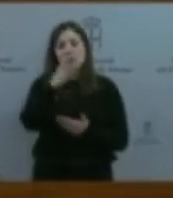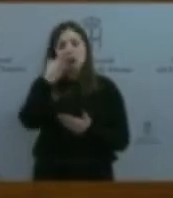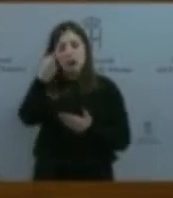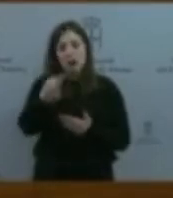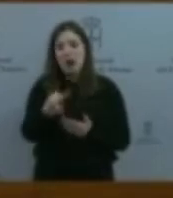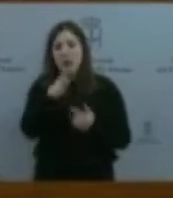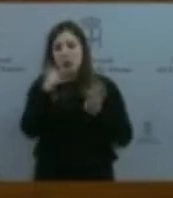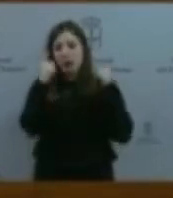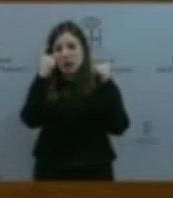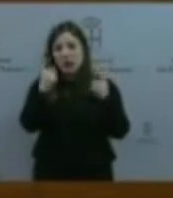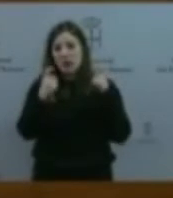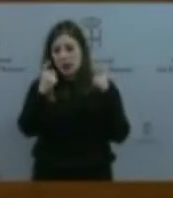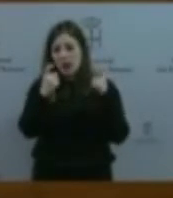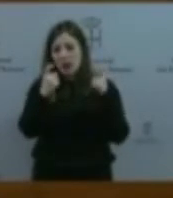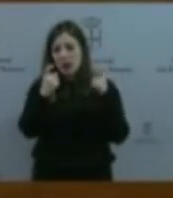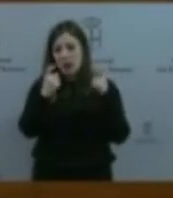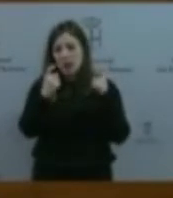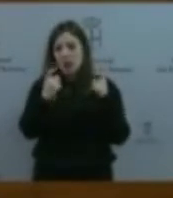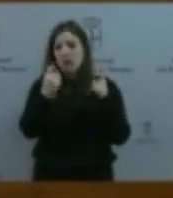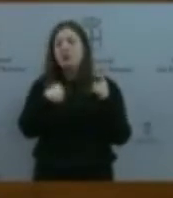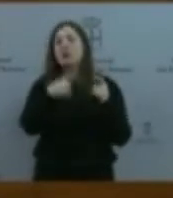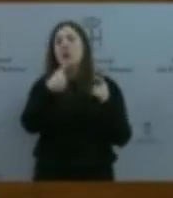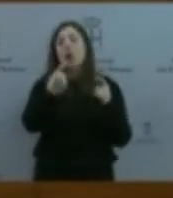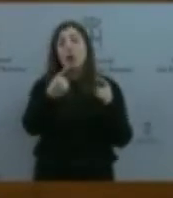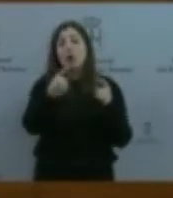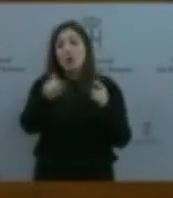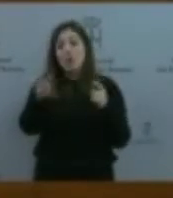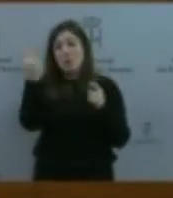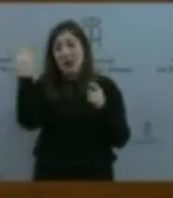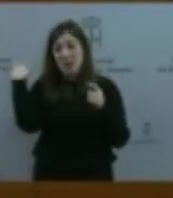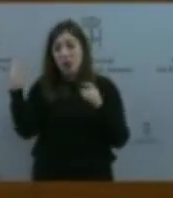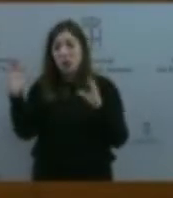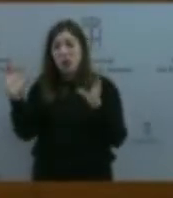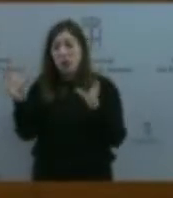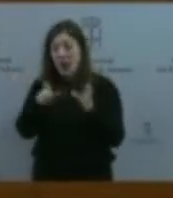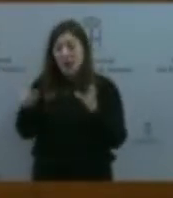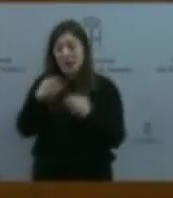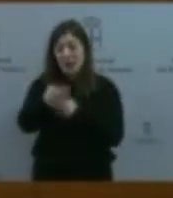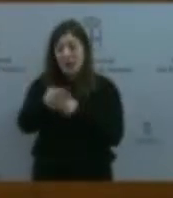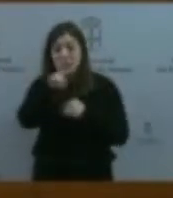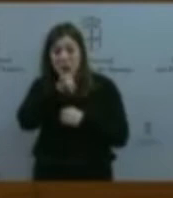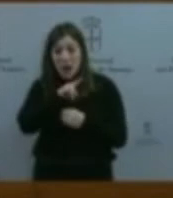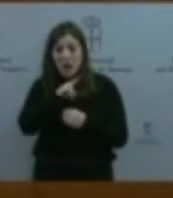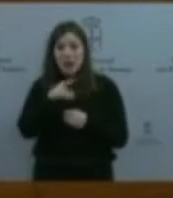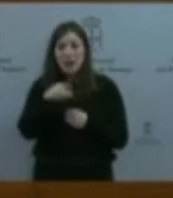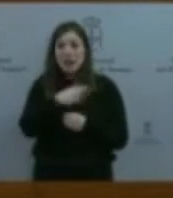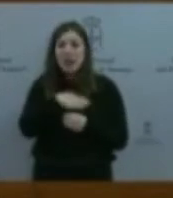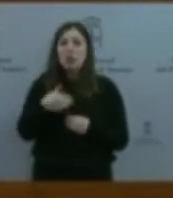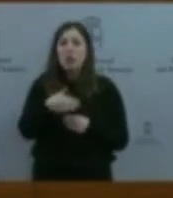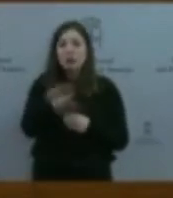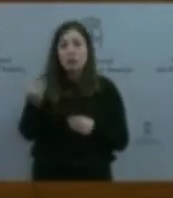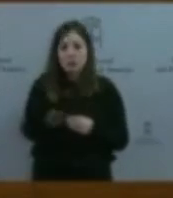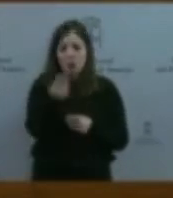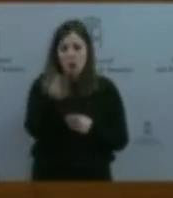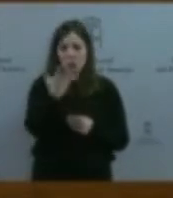insisto, desalmados y desalmadas en el pasado y mejorar la situación para el futuro. acabo, 50 segundos. Señor consejero, usted no estaba aquí antes,